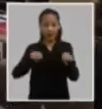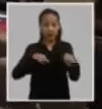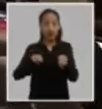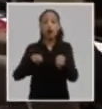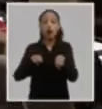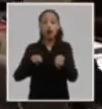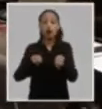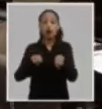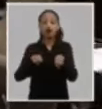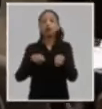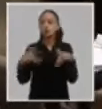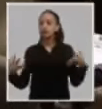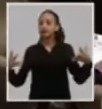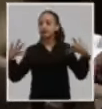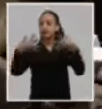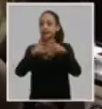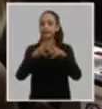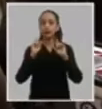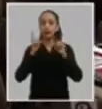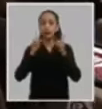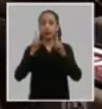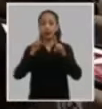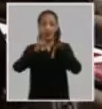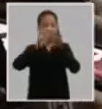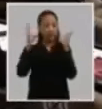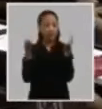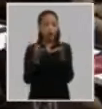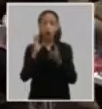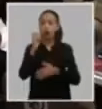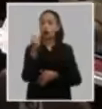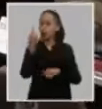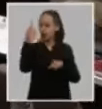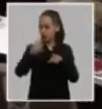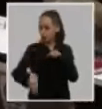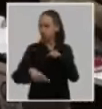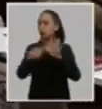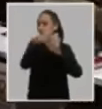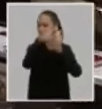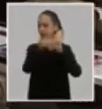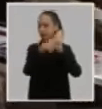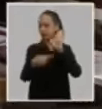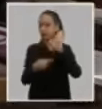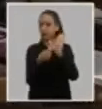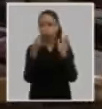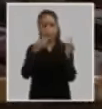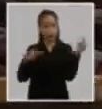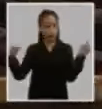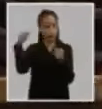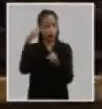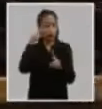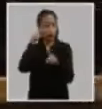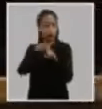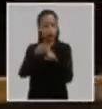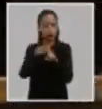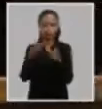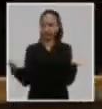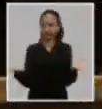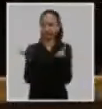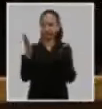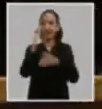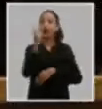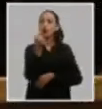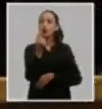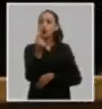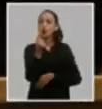interacción con las políticas macroeconómicas y otras induzcan a los actores económicos a